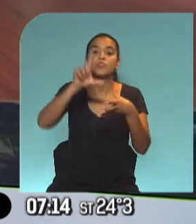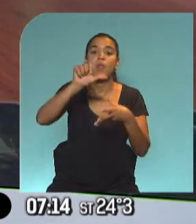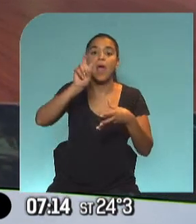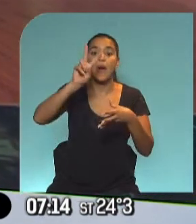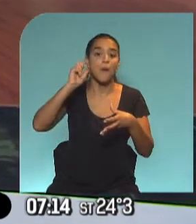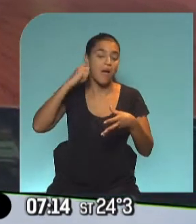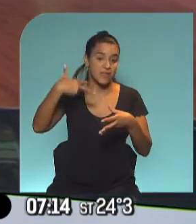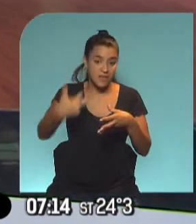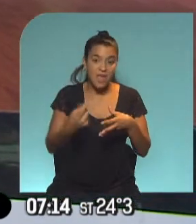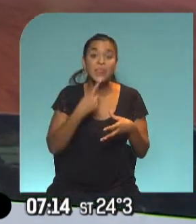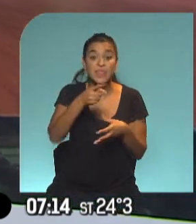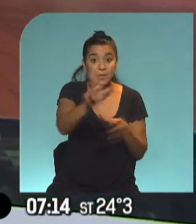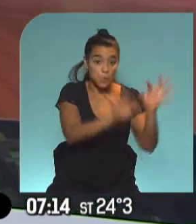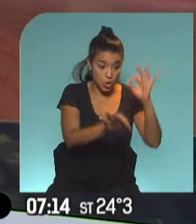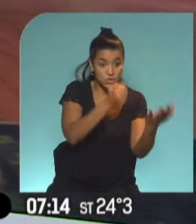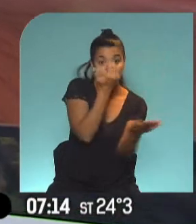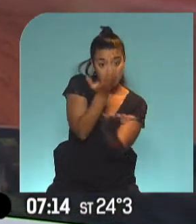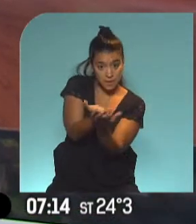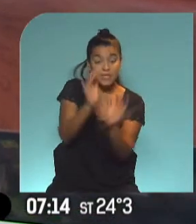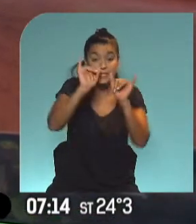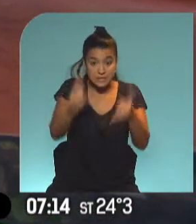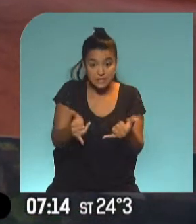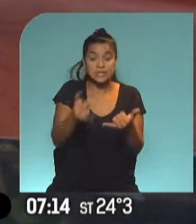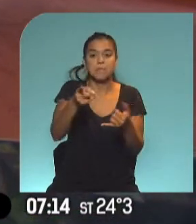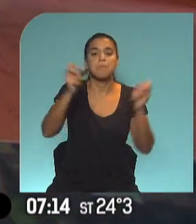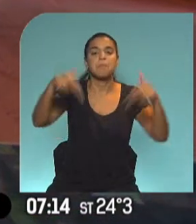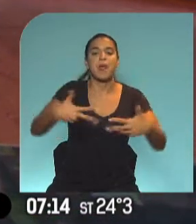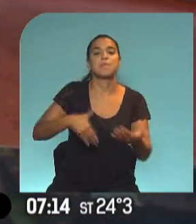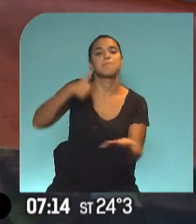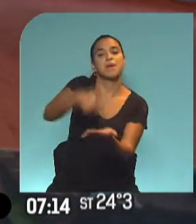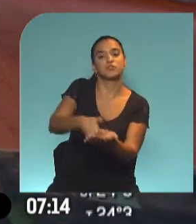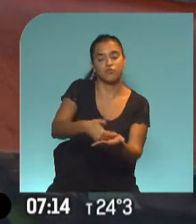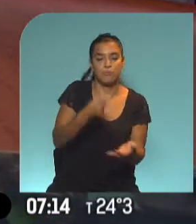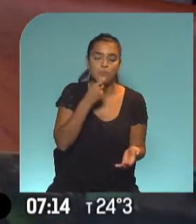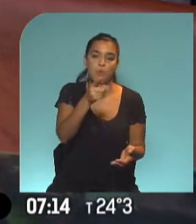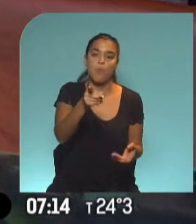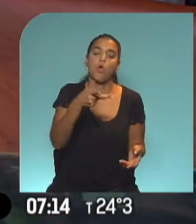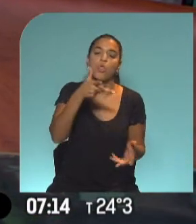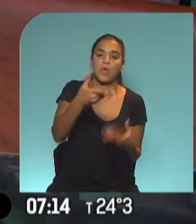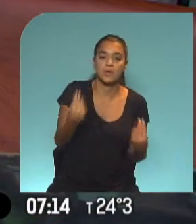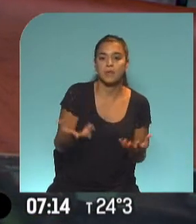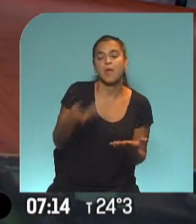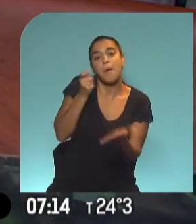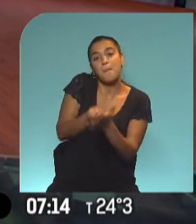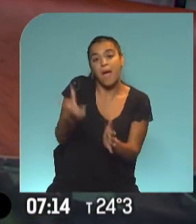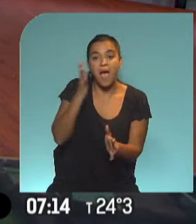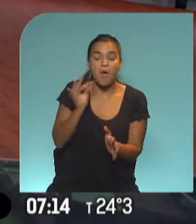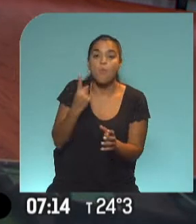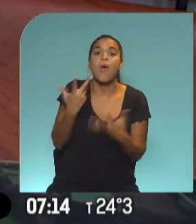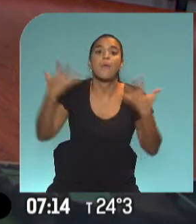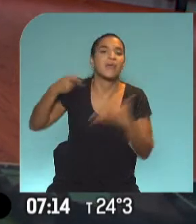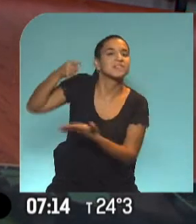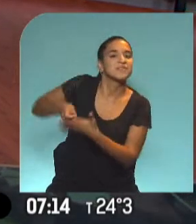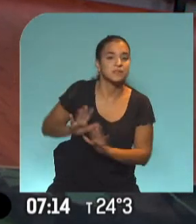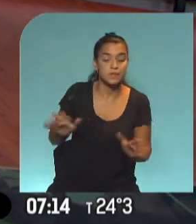dicen, presentá un proyecto complementario de empleo e inversión. Por ejemplo, ahora vos decís, bueno, paguen un aporte extraordinario. Bueno,